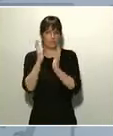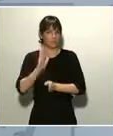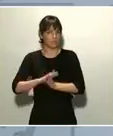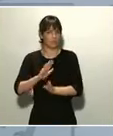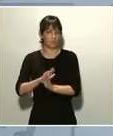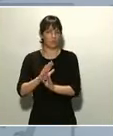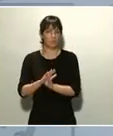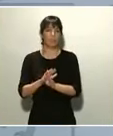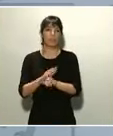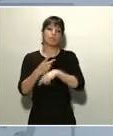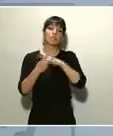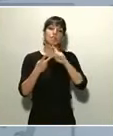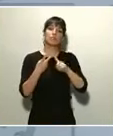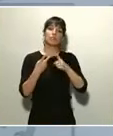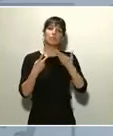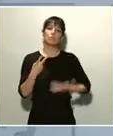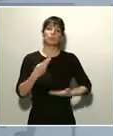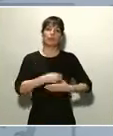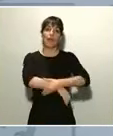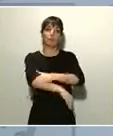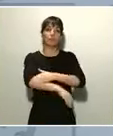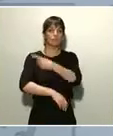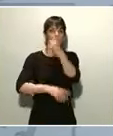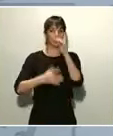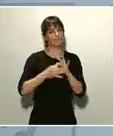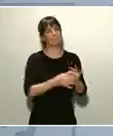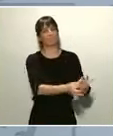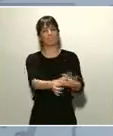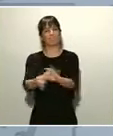también que todas las administraciones estemos a una. Y estamos a una.